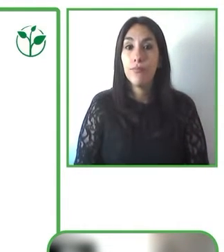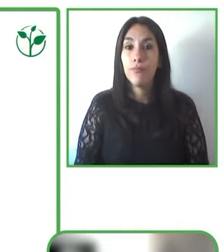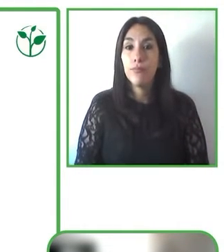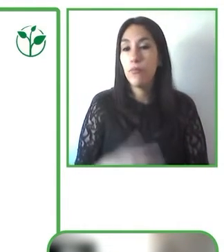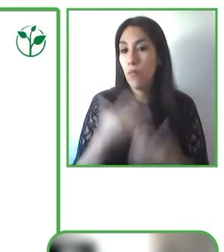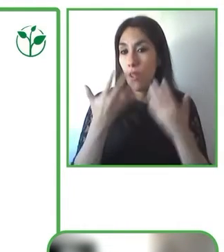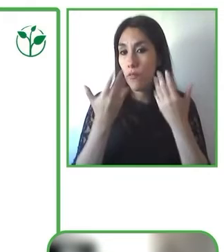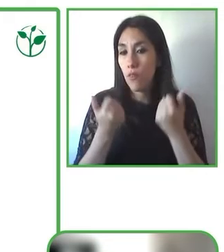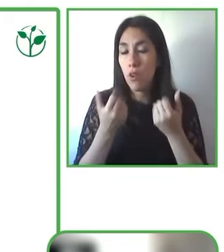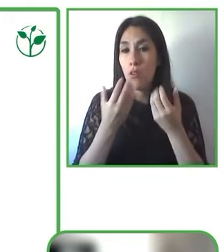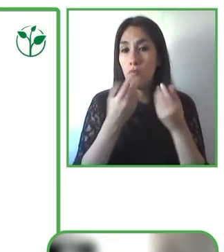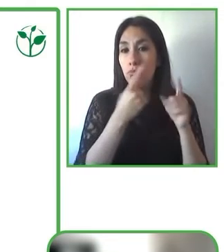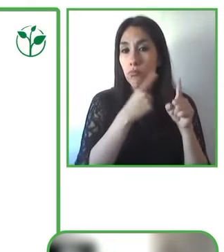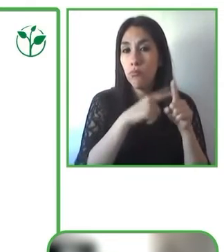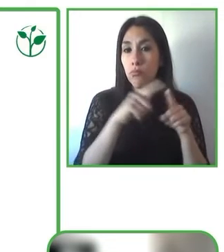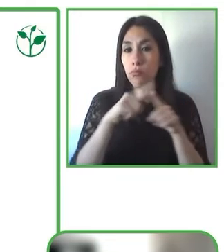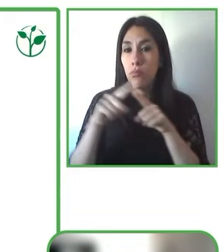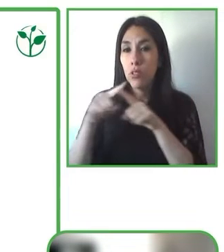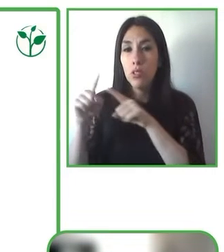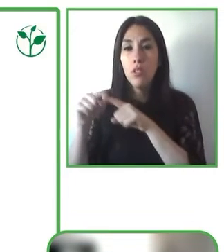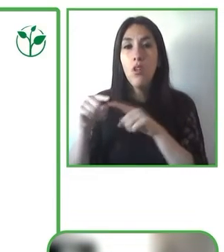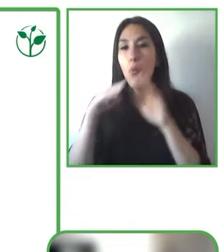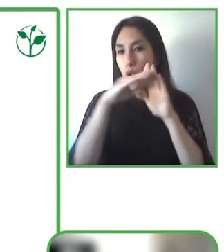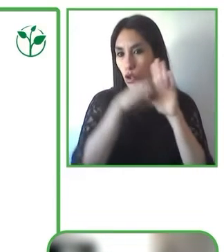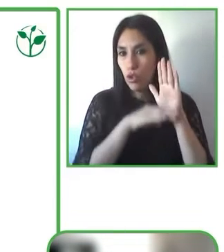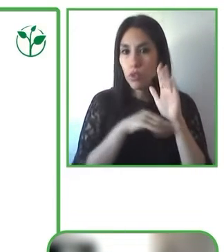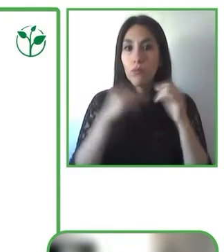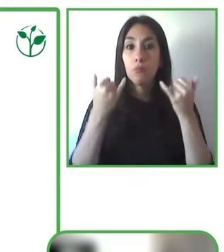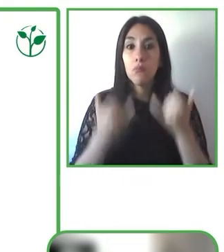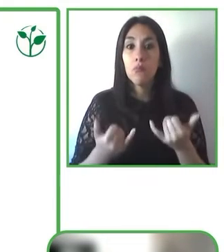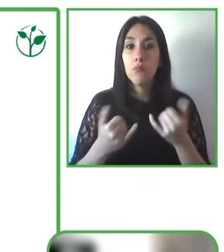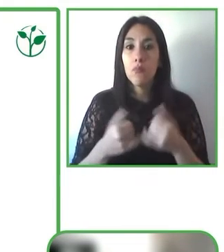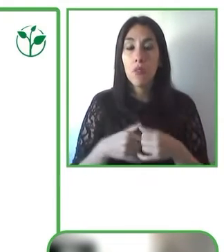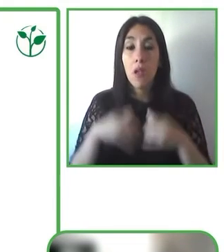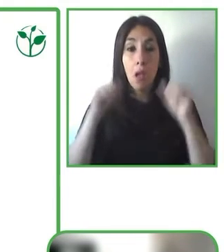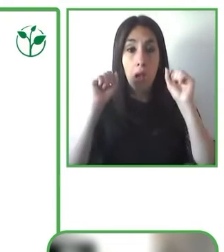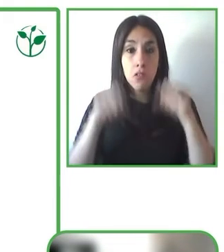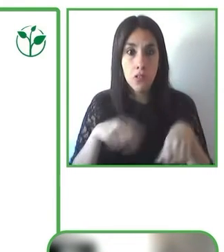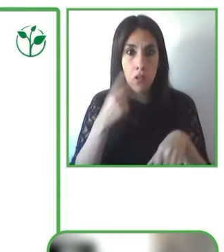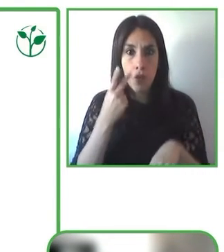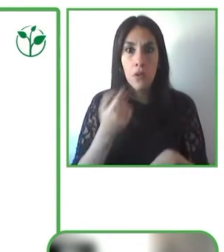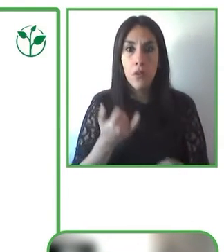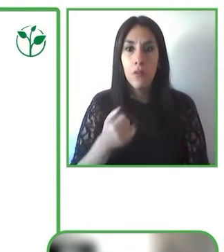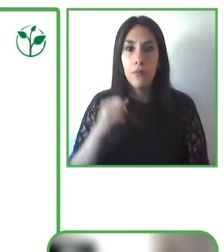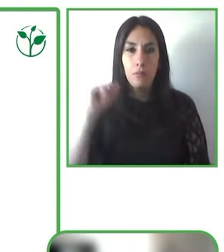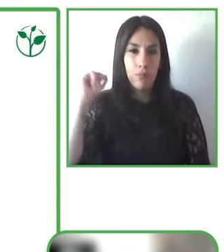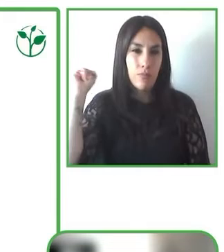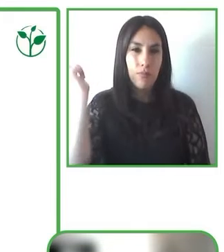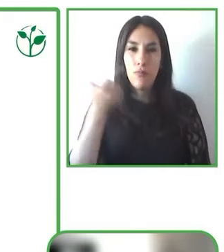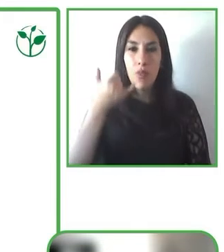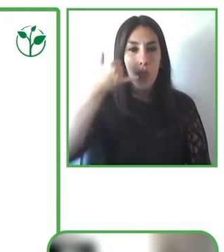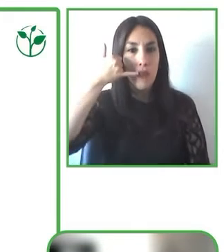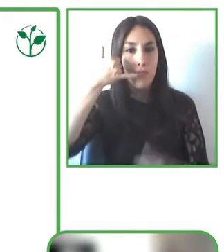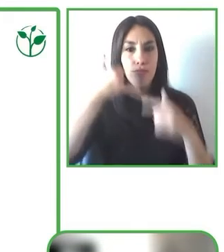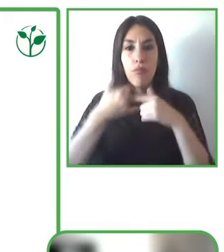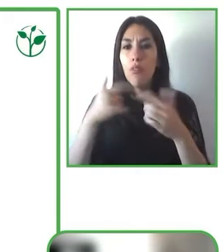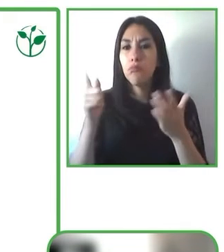disponibles hoy a través de todos los dispositivos. Por ejemplo, a través de los teléfonos hay